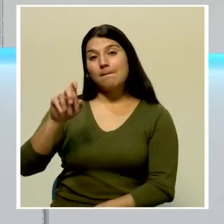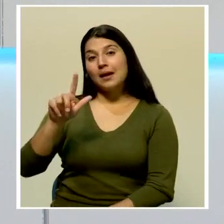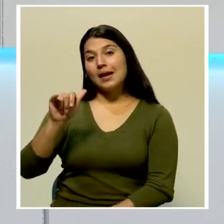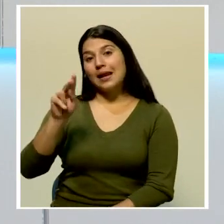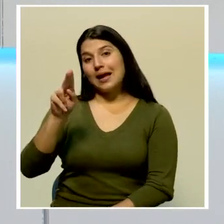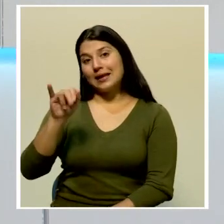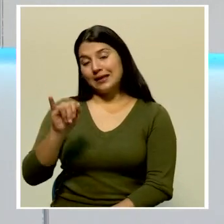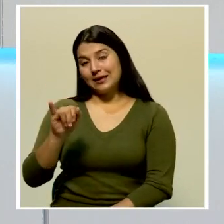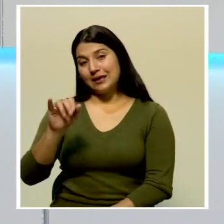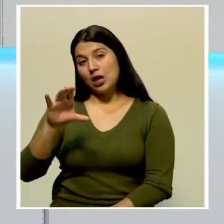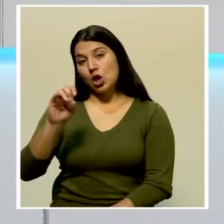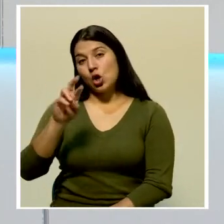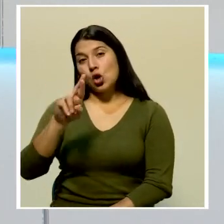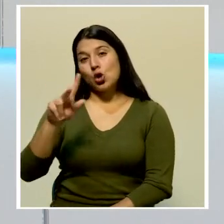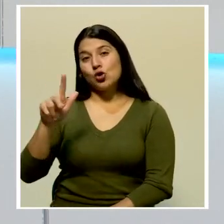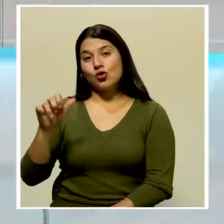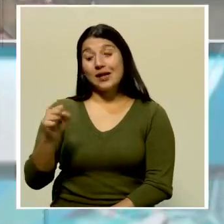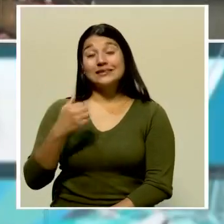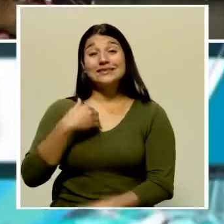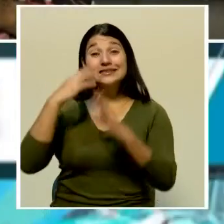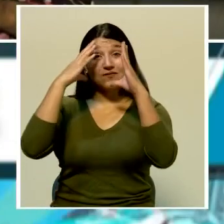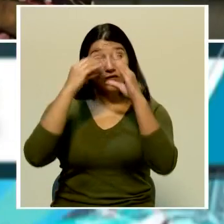nos informa. Adelante, Melanie.